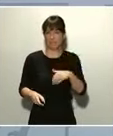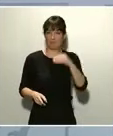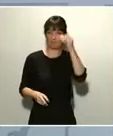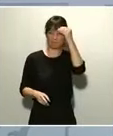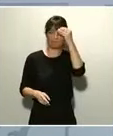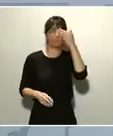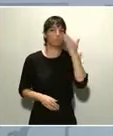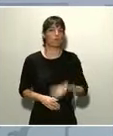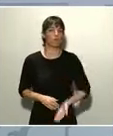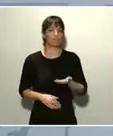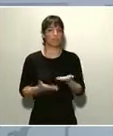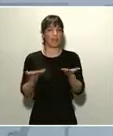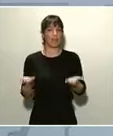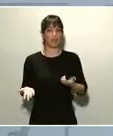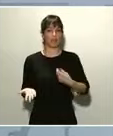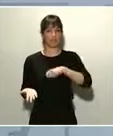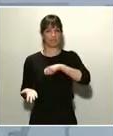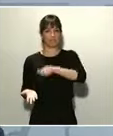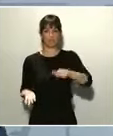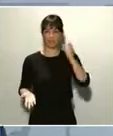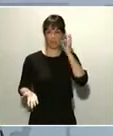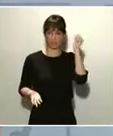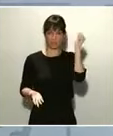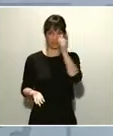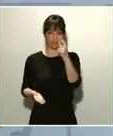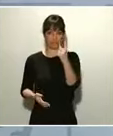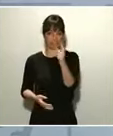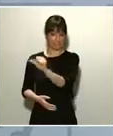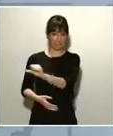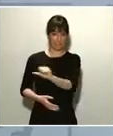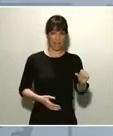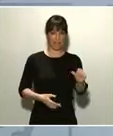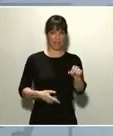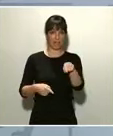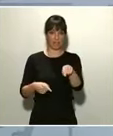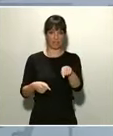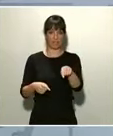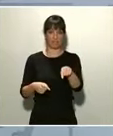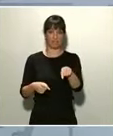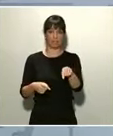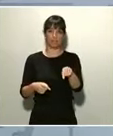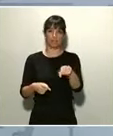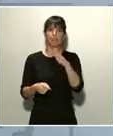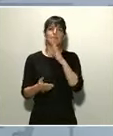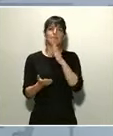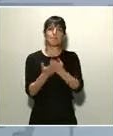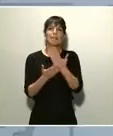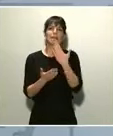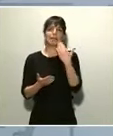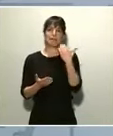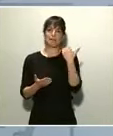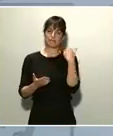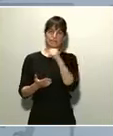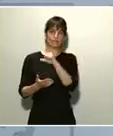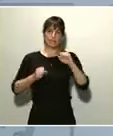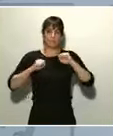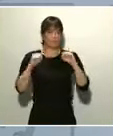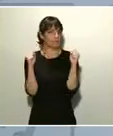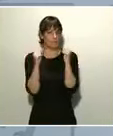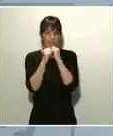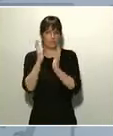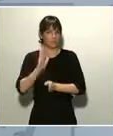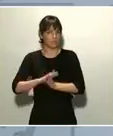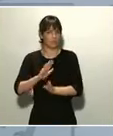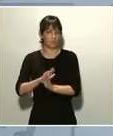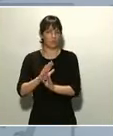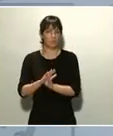y españolas continúen haciendo durante esta semana lo que ya les hemos pedido durante la próxima semana. Y, en segundo lugar, es muy importante